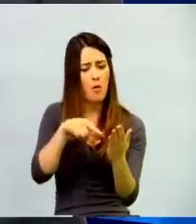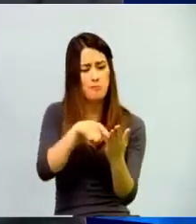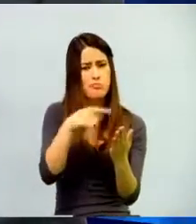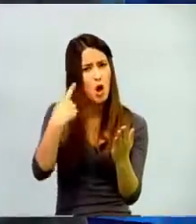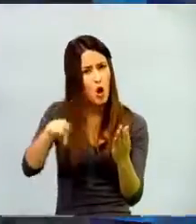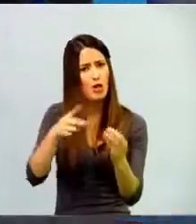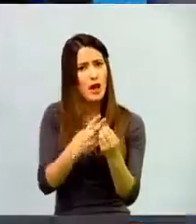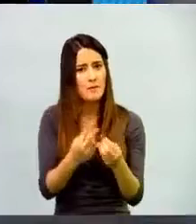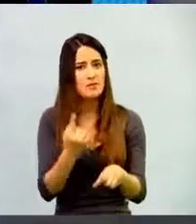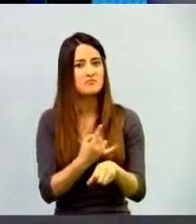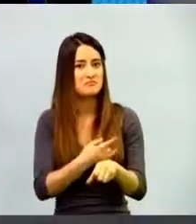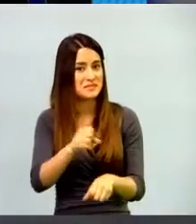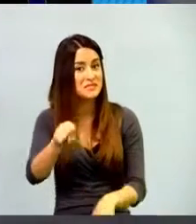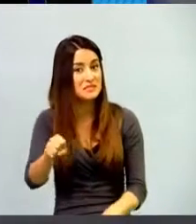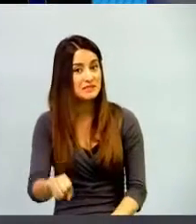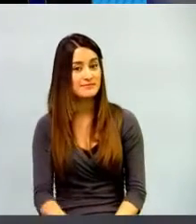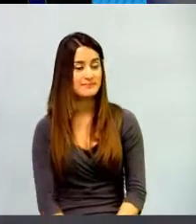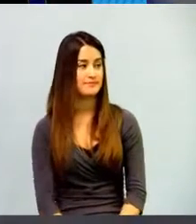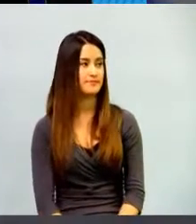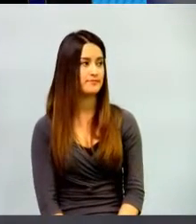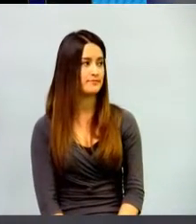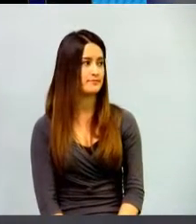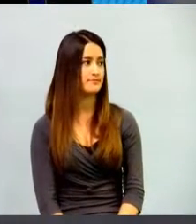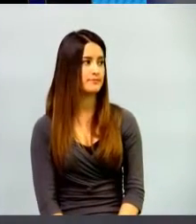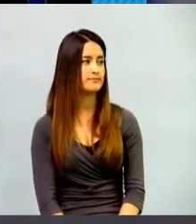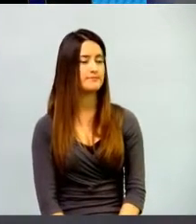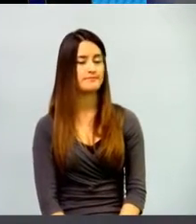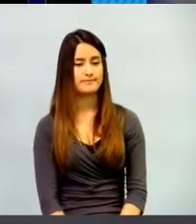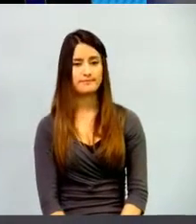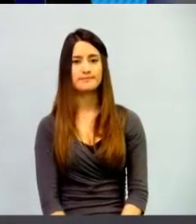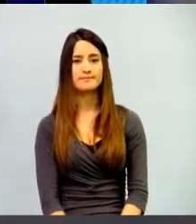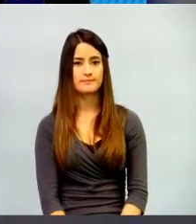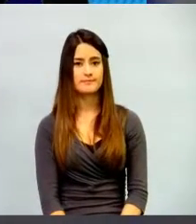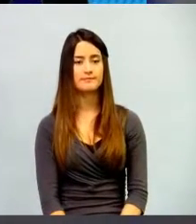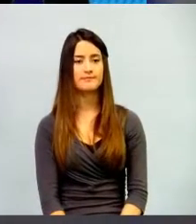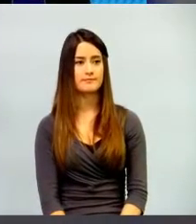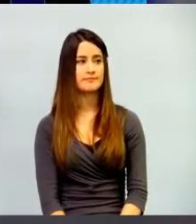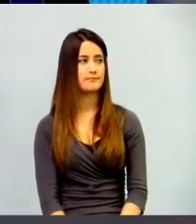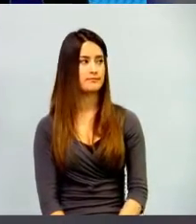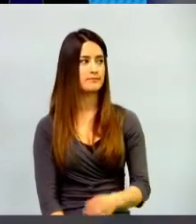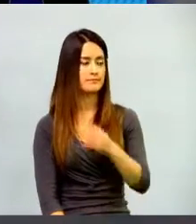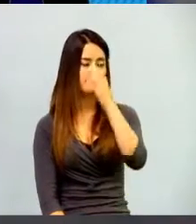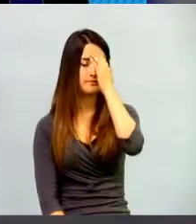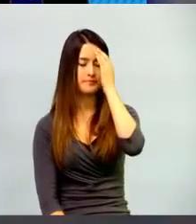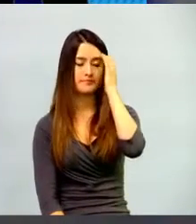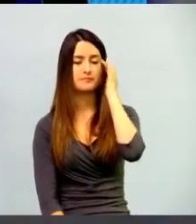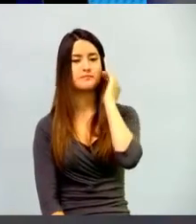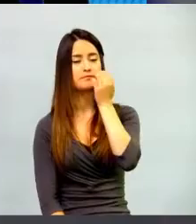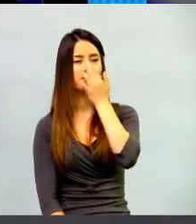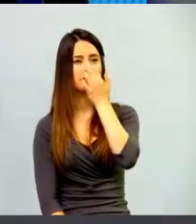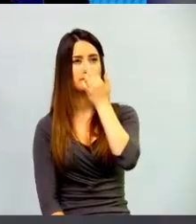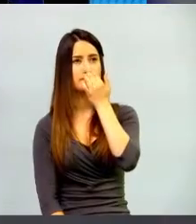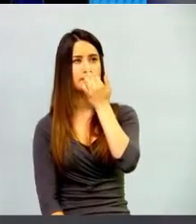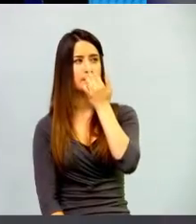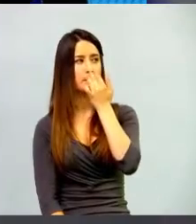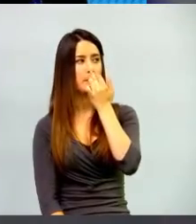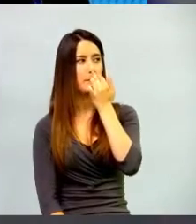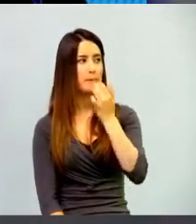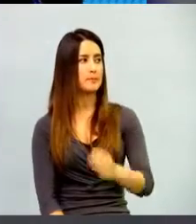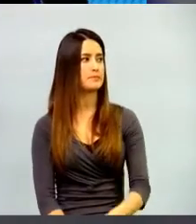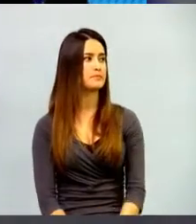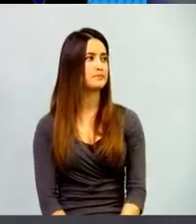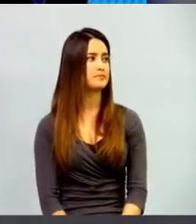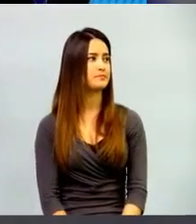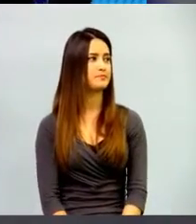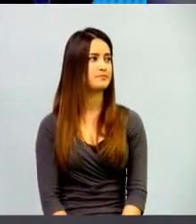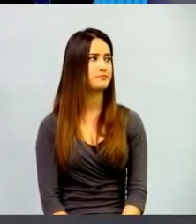estoy de acuerdo, de hecho la presencialidad ha permanecido inmutada por mucho tiempo y hasta ahorita la virtualidad y